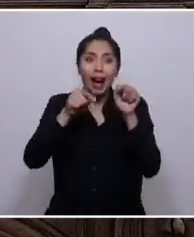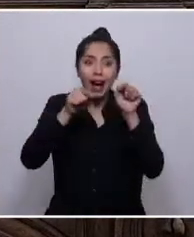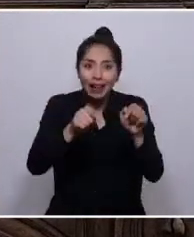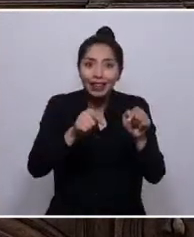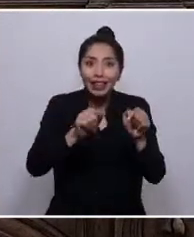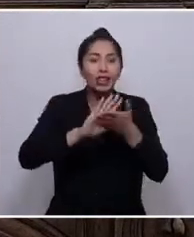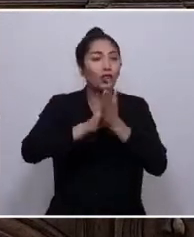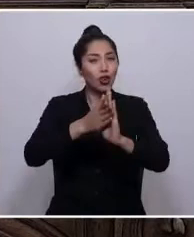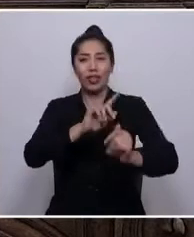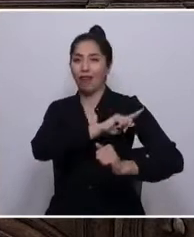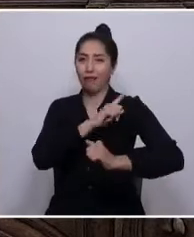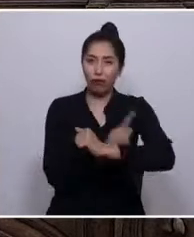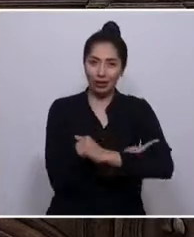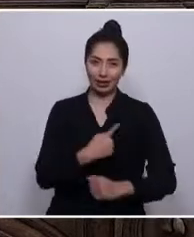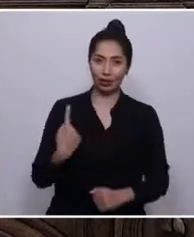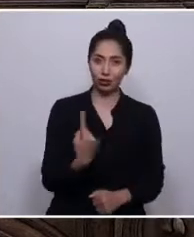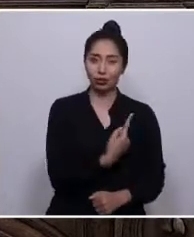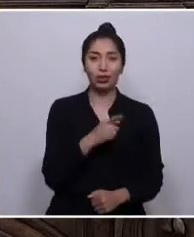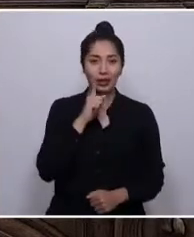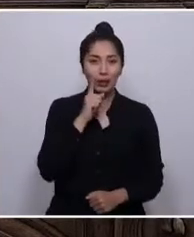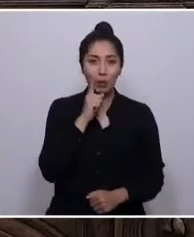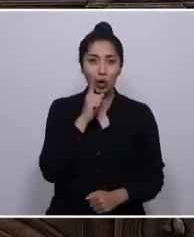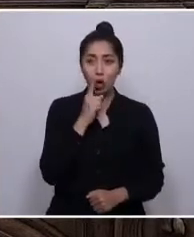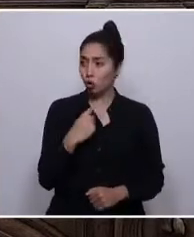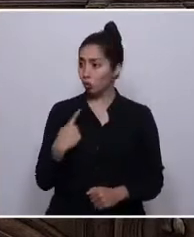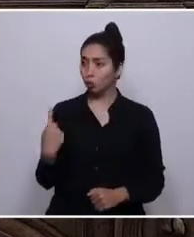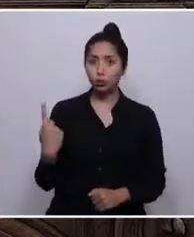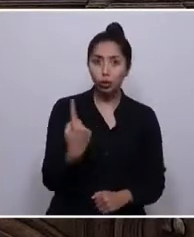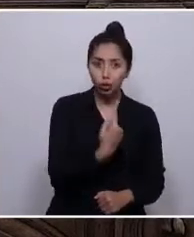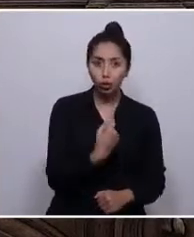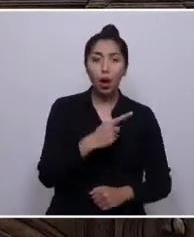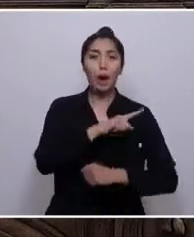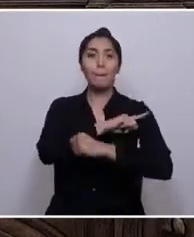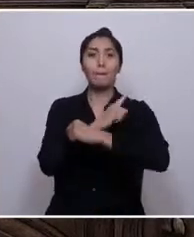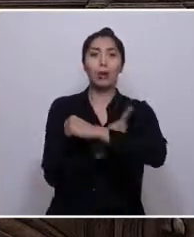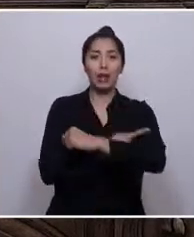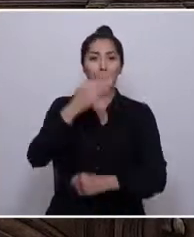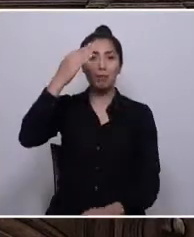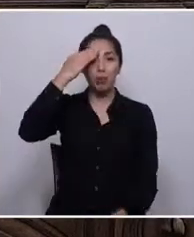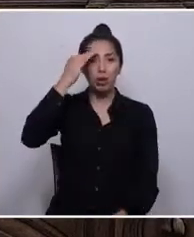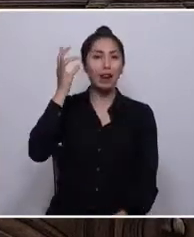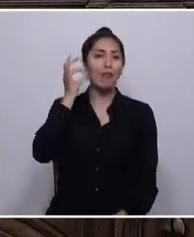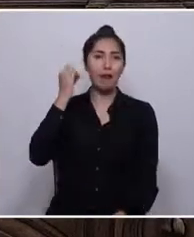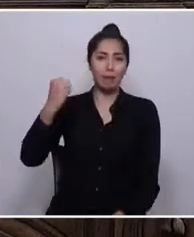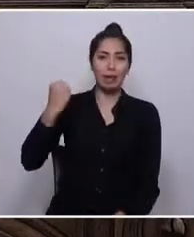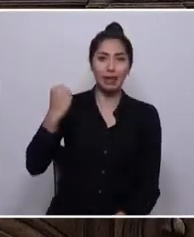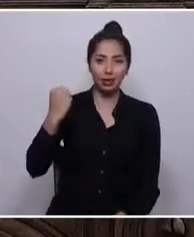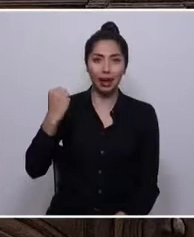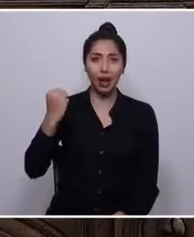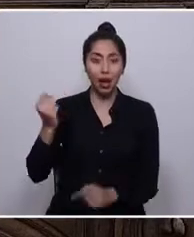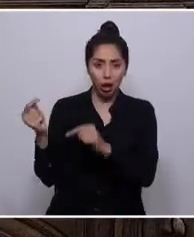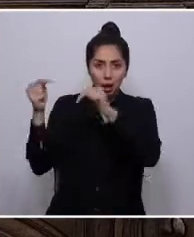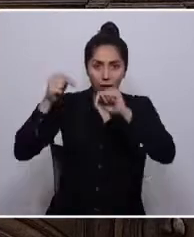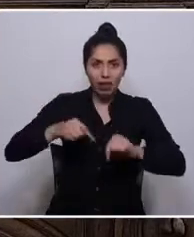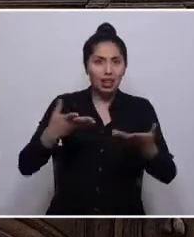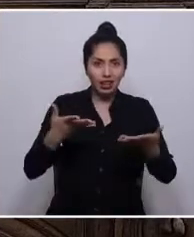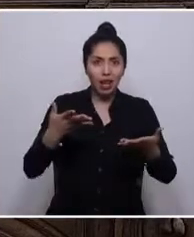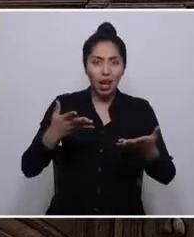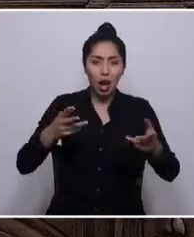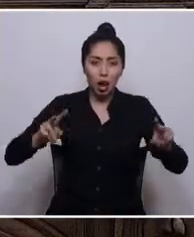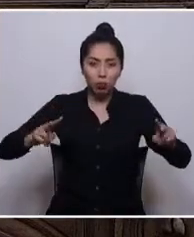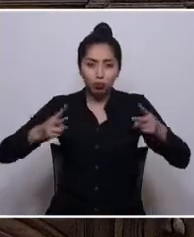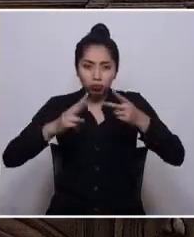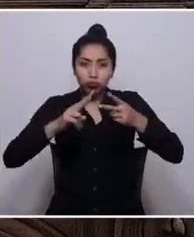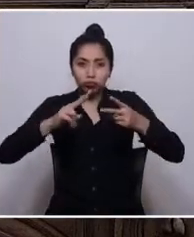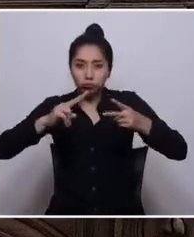fuerza. Porque somos nosotros el poder popular, feminista, que viene a reconstruir todo este